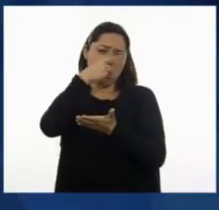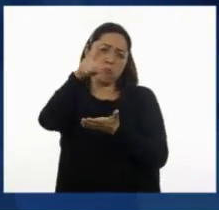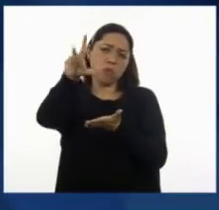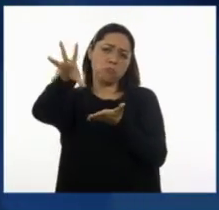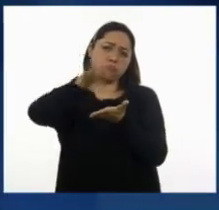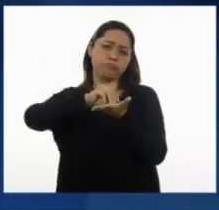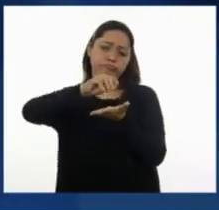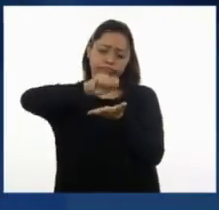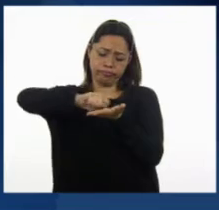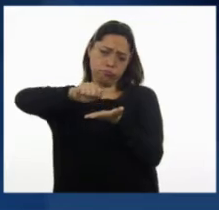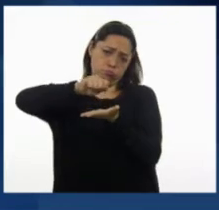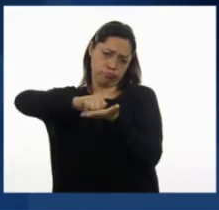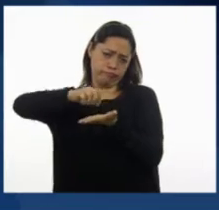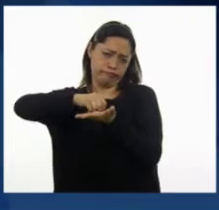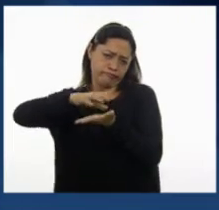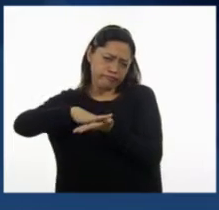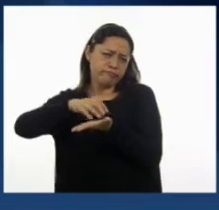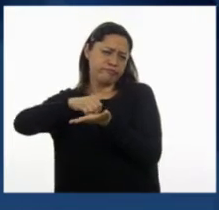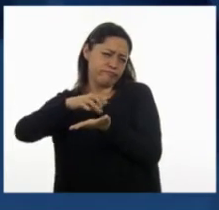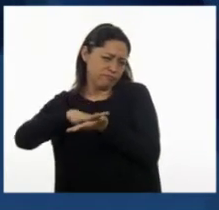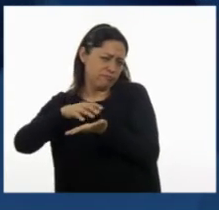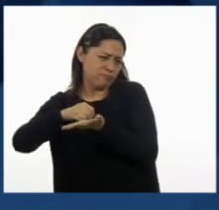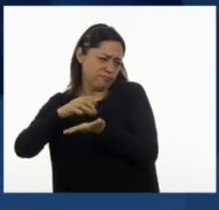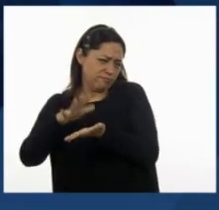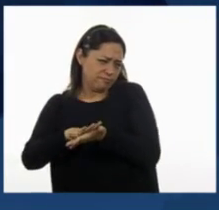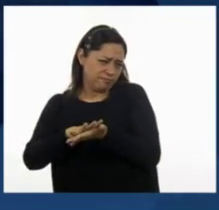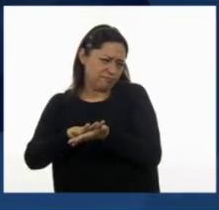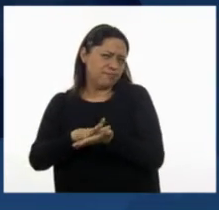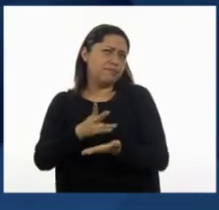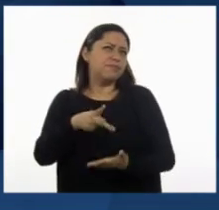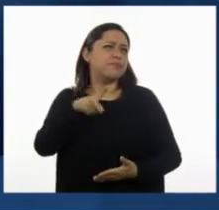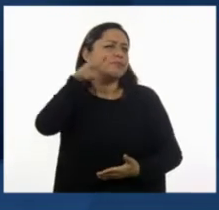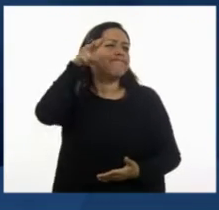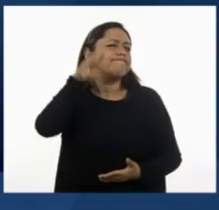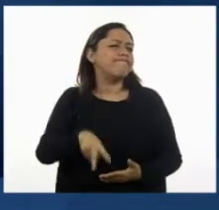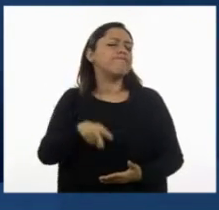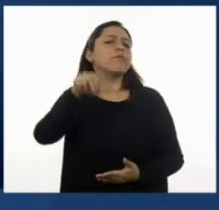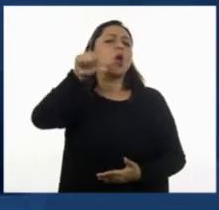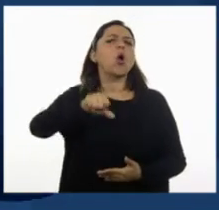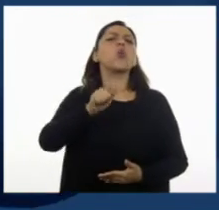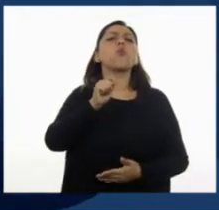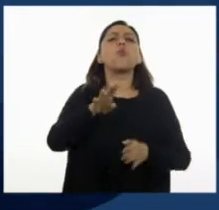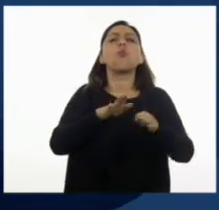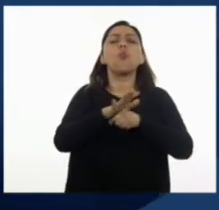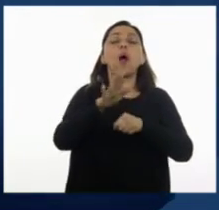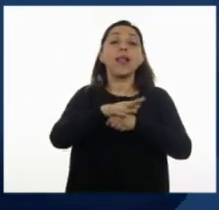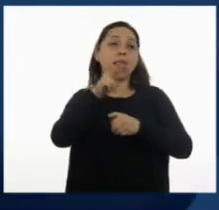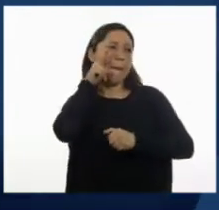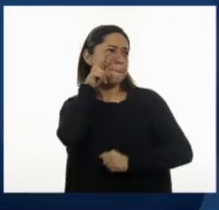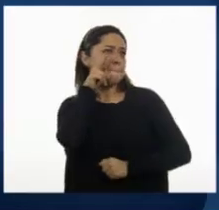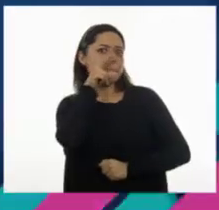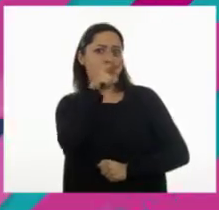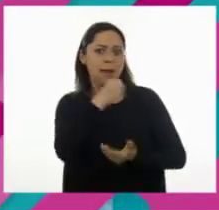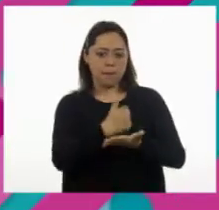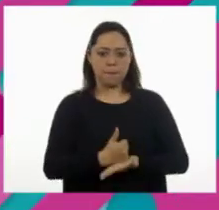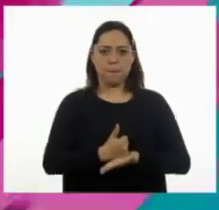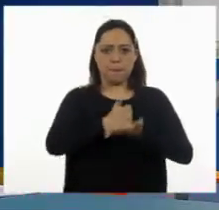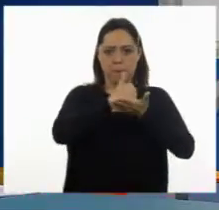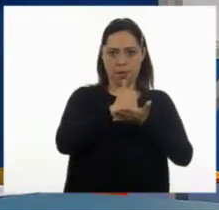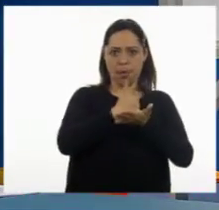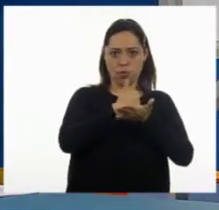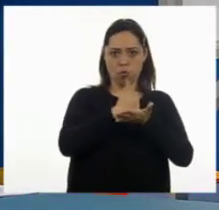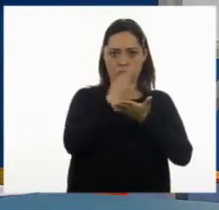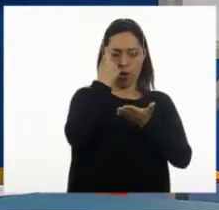ideas principales, aunque hoy, como te decía, es el sistema de referencia. Entonces, digamos que